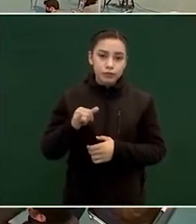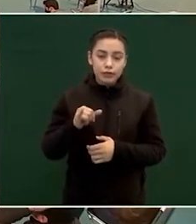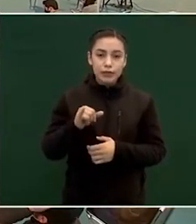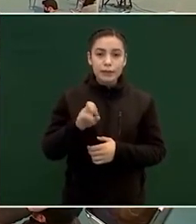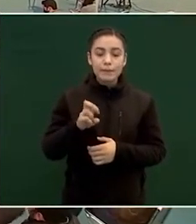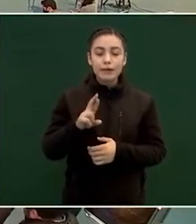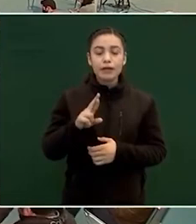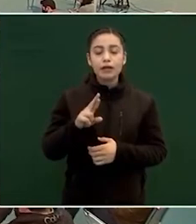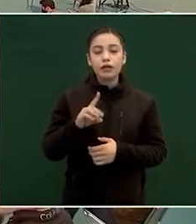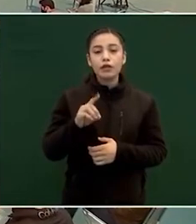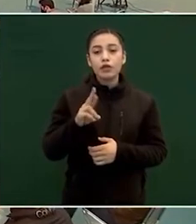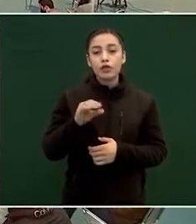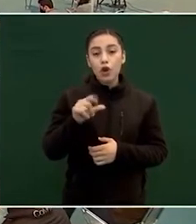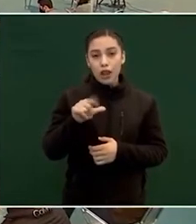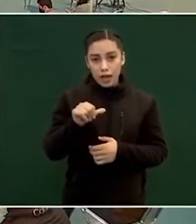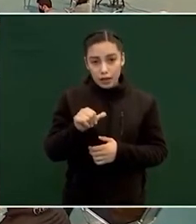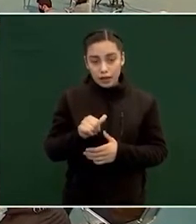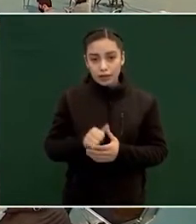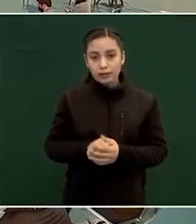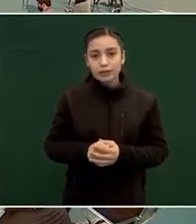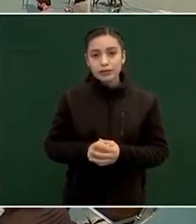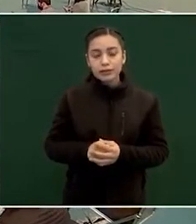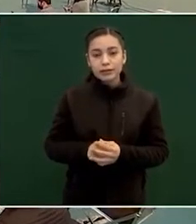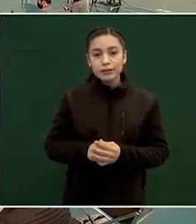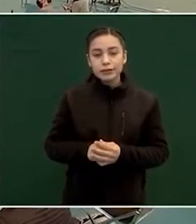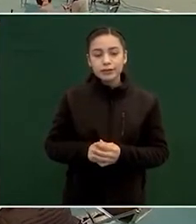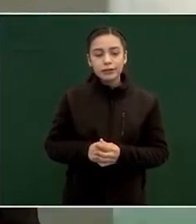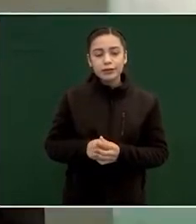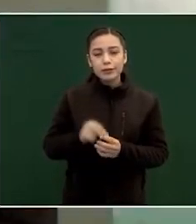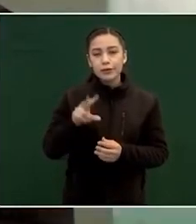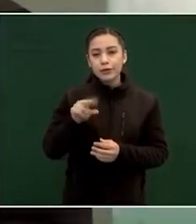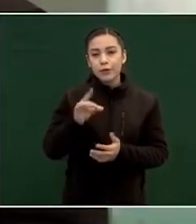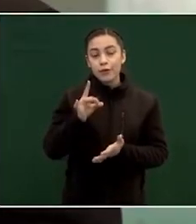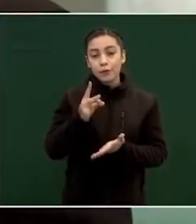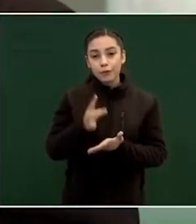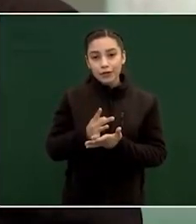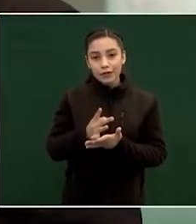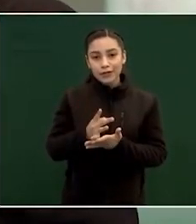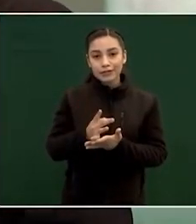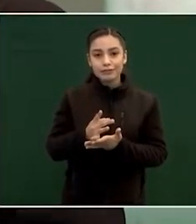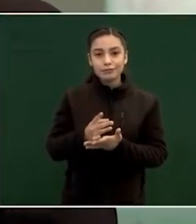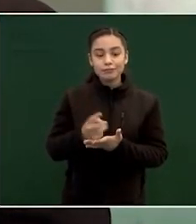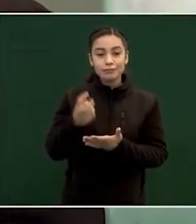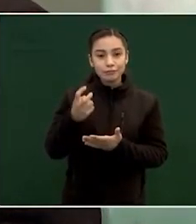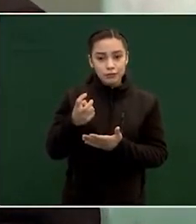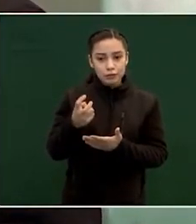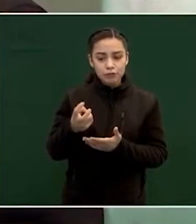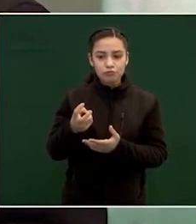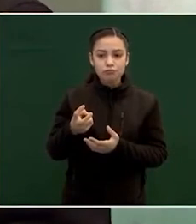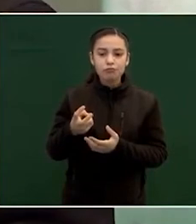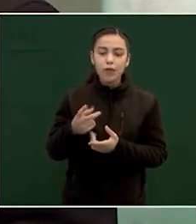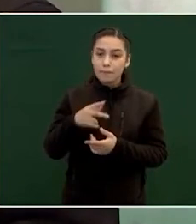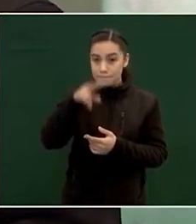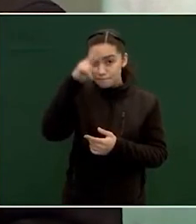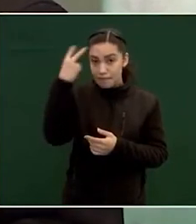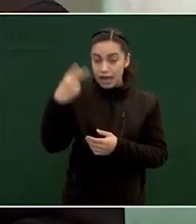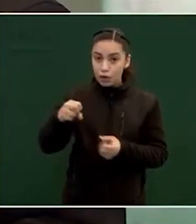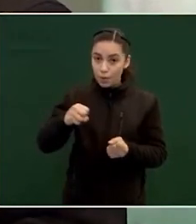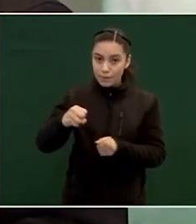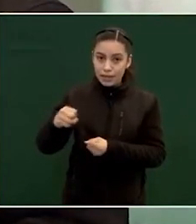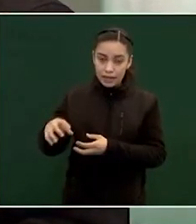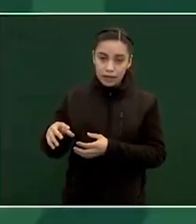que no sólo lo que ha perdido México sino